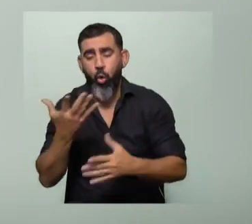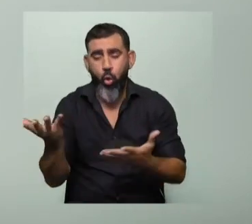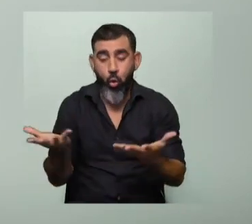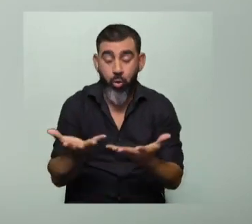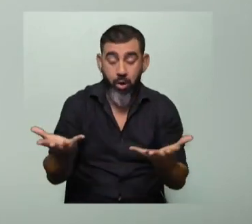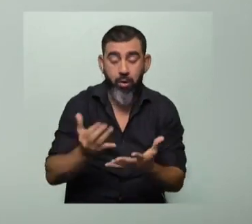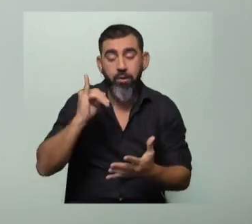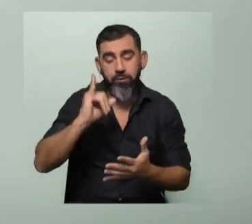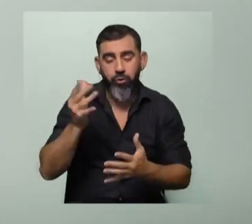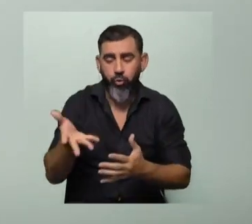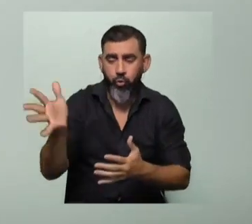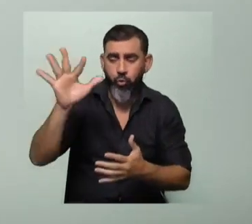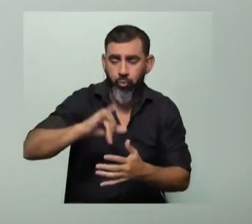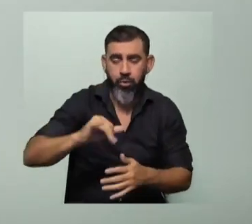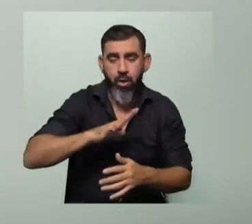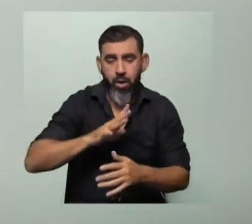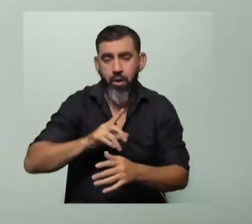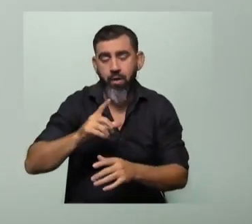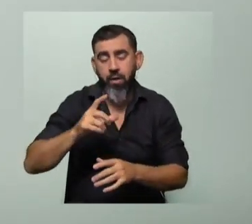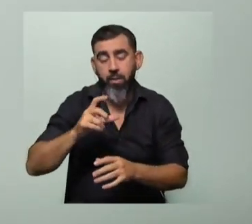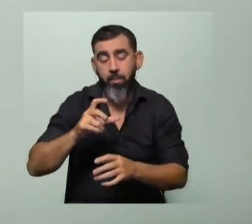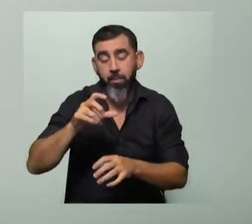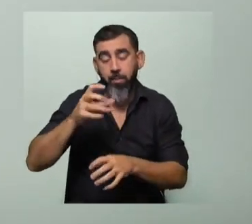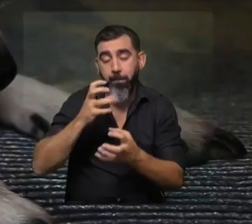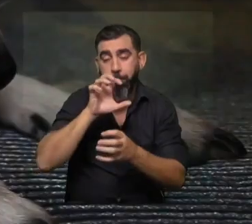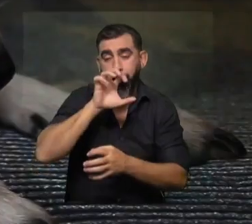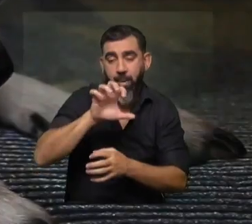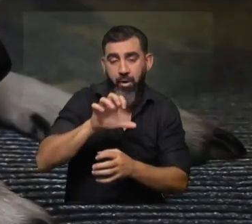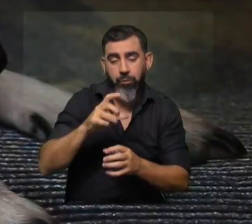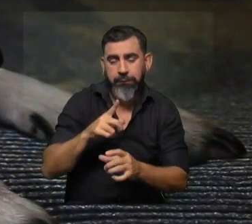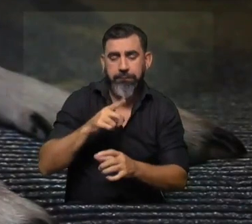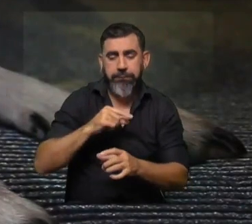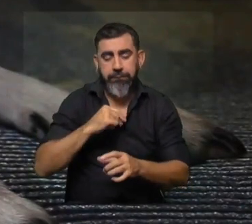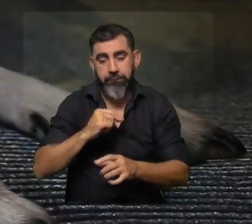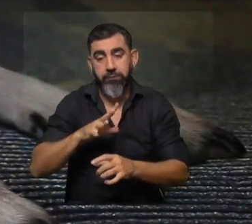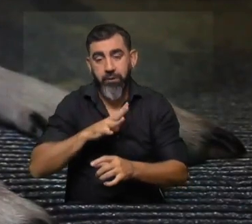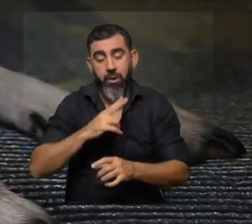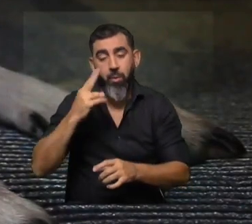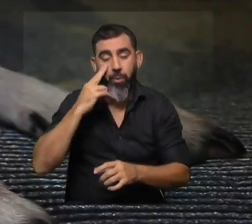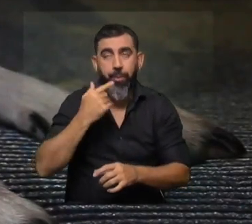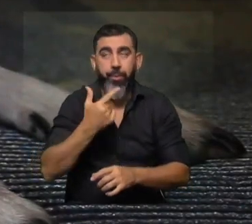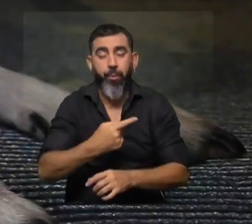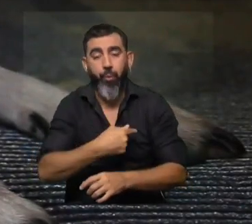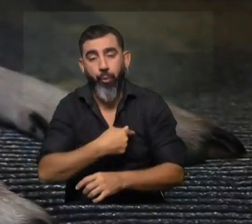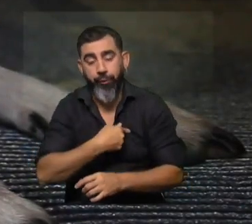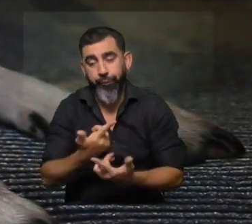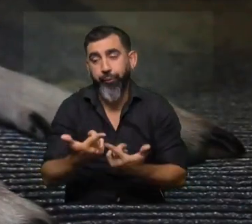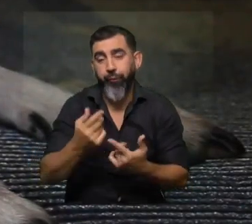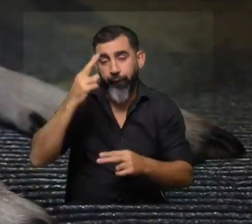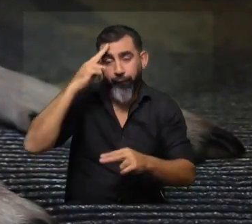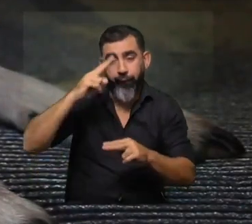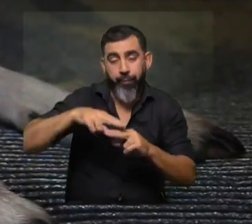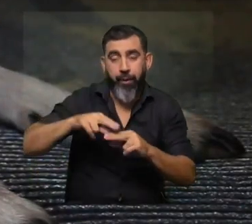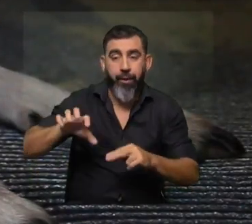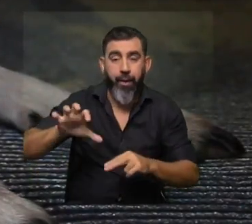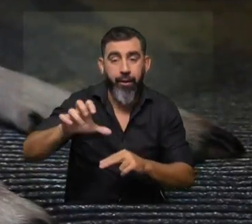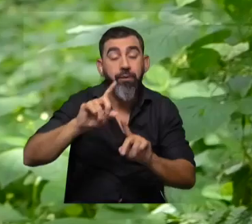es de todos los días recibir pacientes geriatras que además de tener una insuficiencia cardíaca, una patología oncológica,